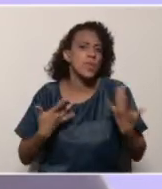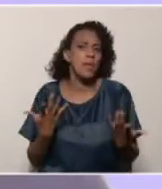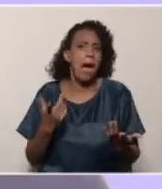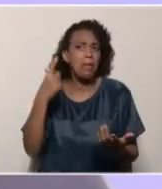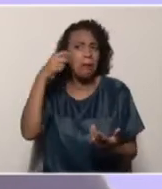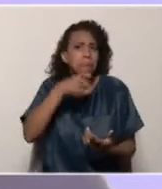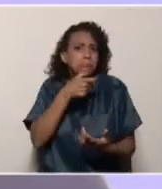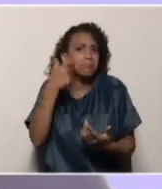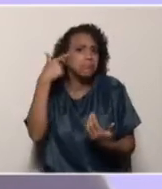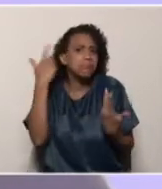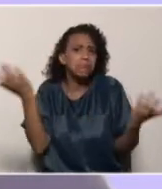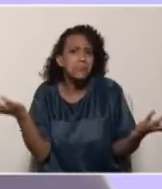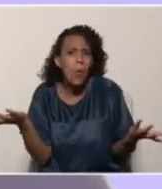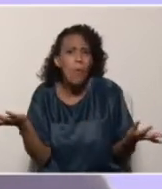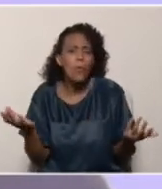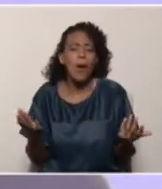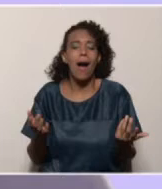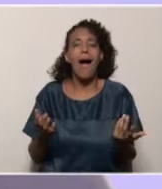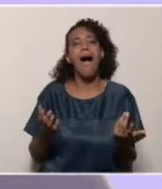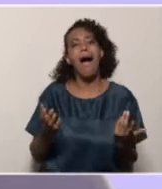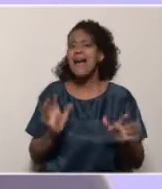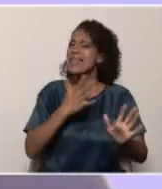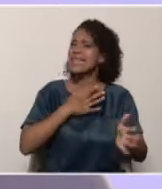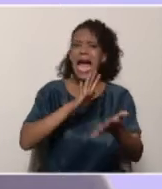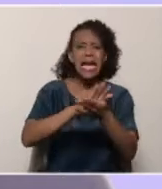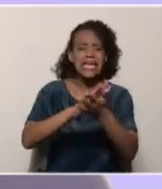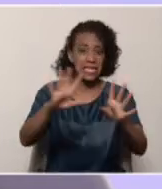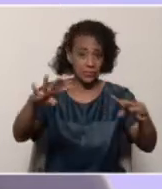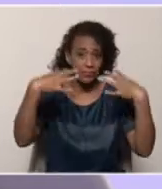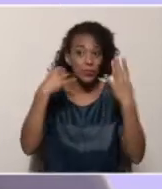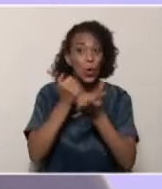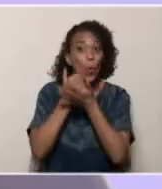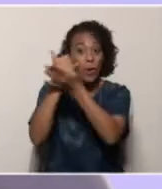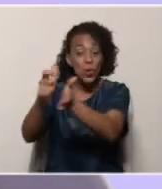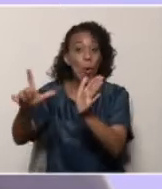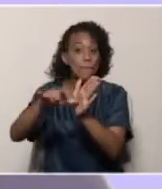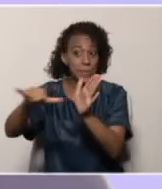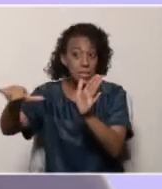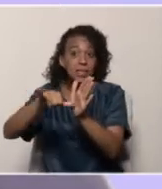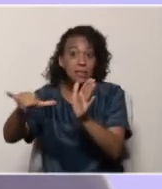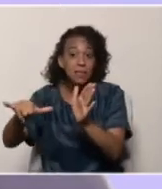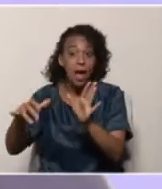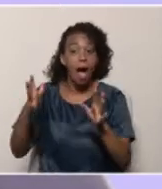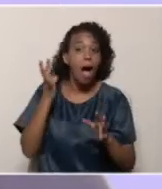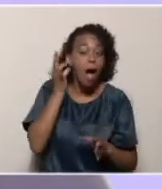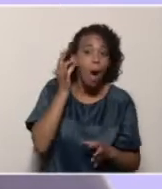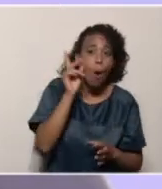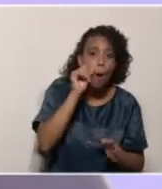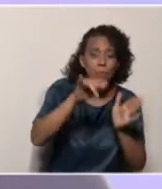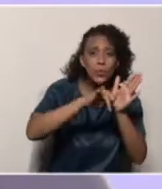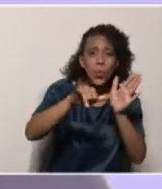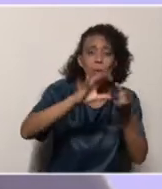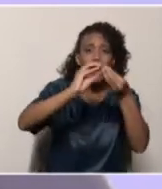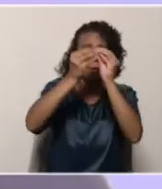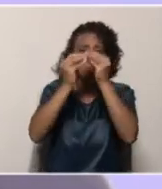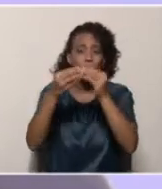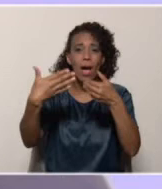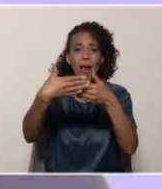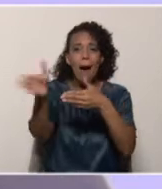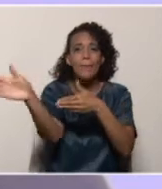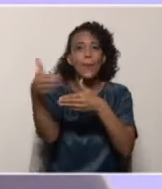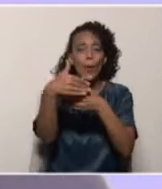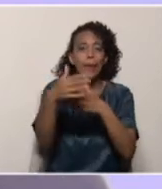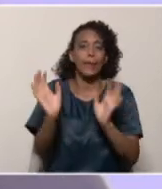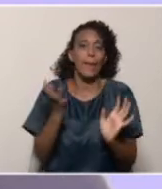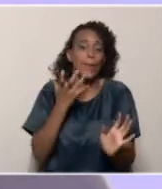sociocomunitarias? Pues bien, muchachos, miren, tan sencillo como ayudar a un vecino, a una vecina, a la reparación de una puerta,